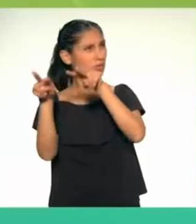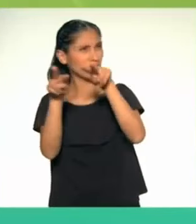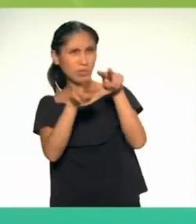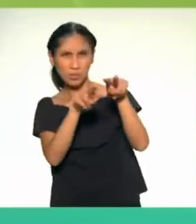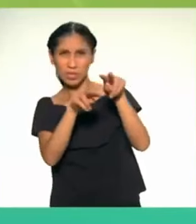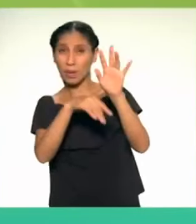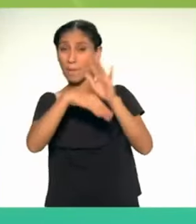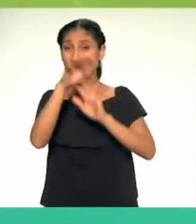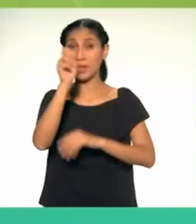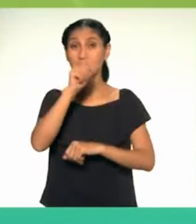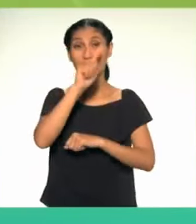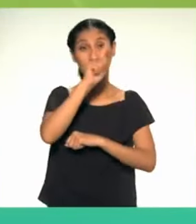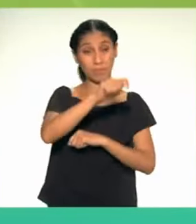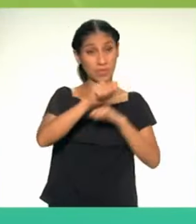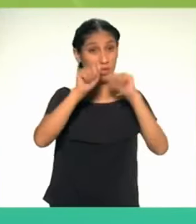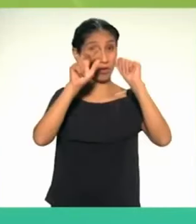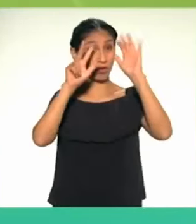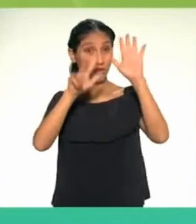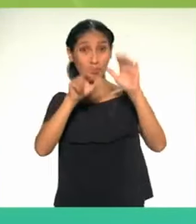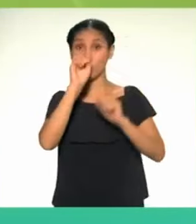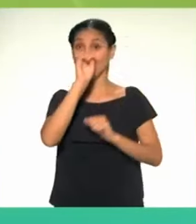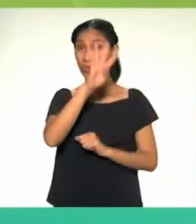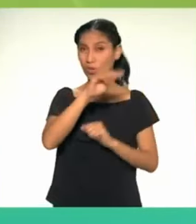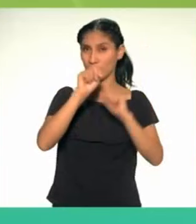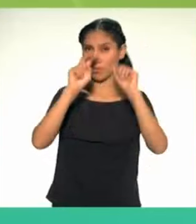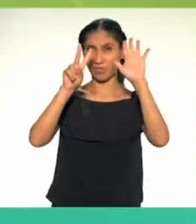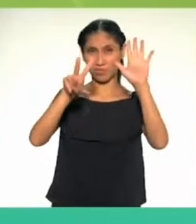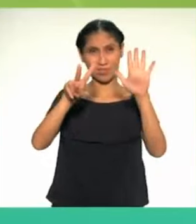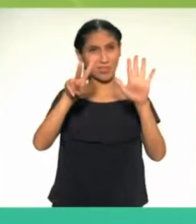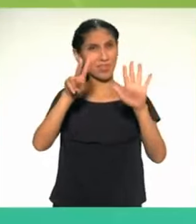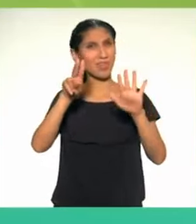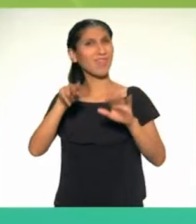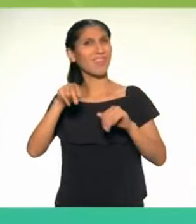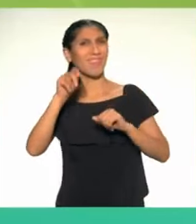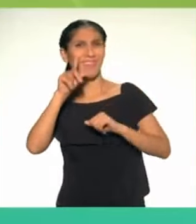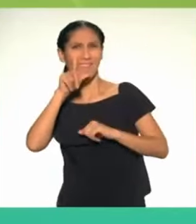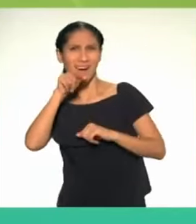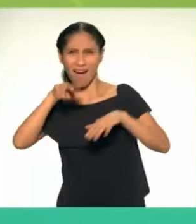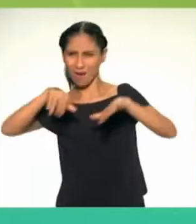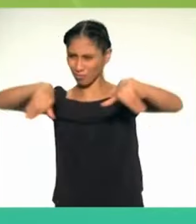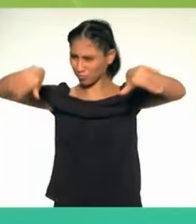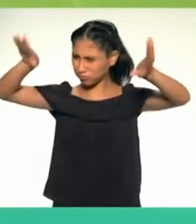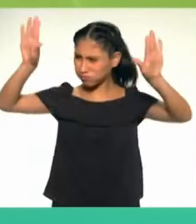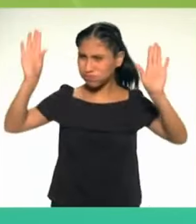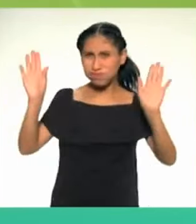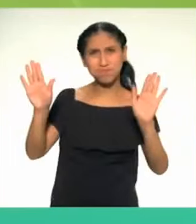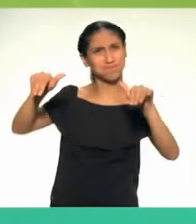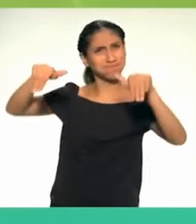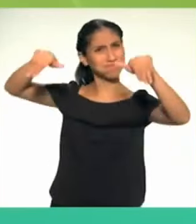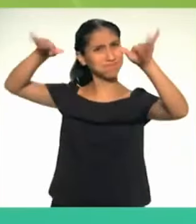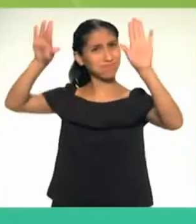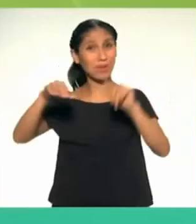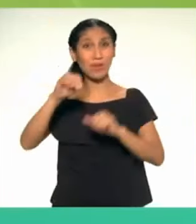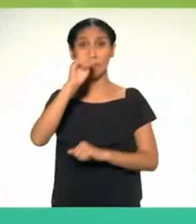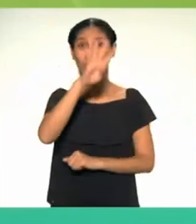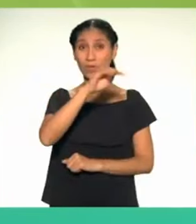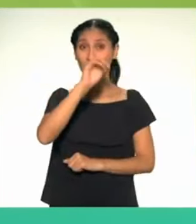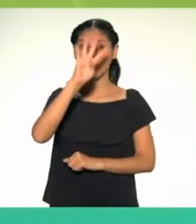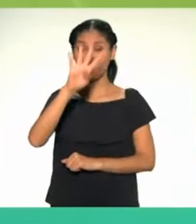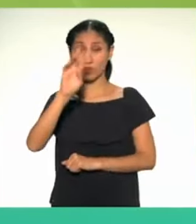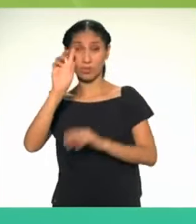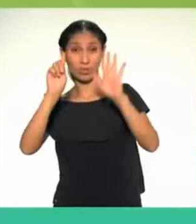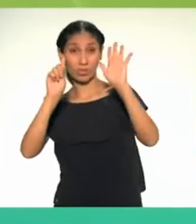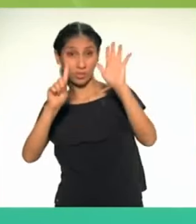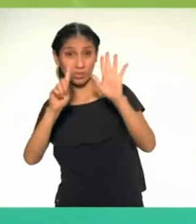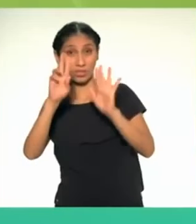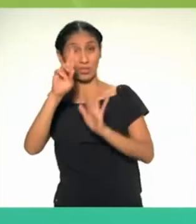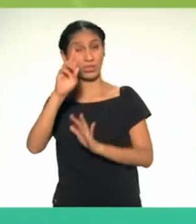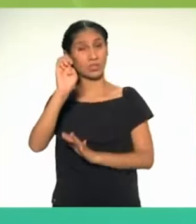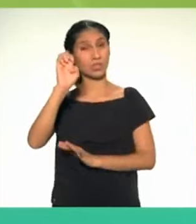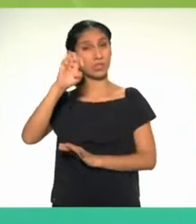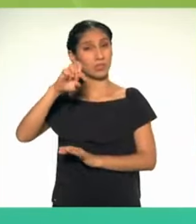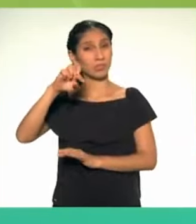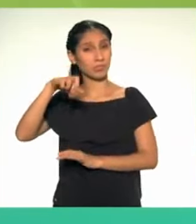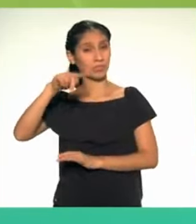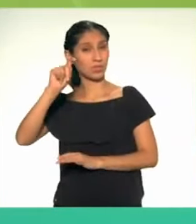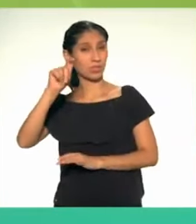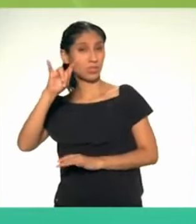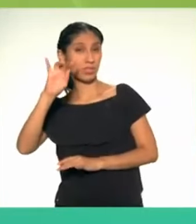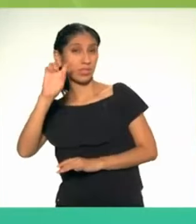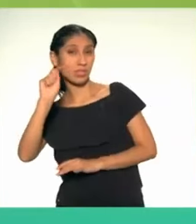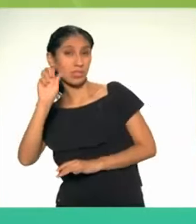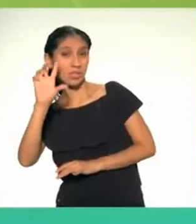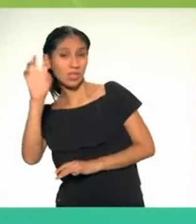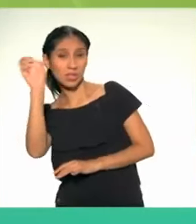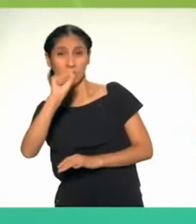especies de aves, 446 reptiles, 20.375 especies de flora,